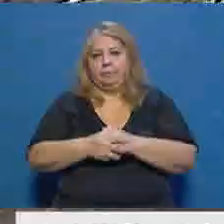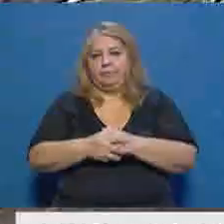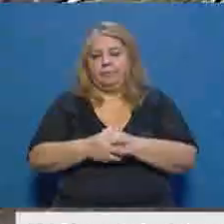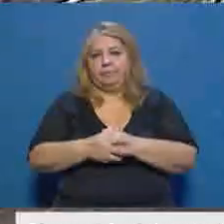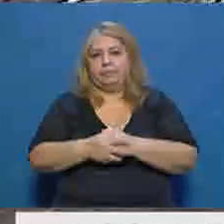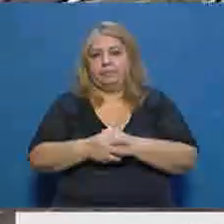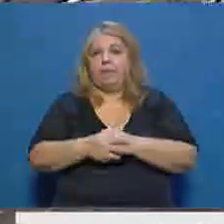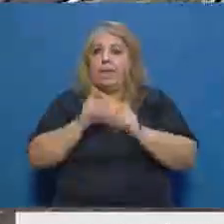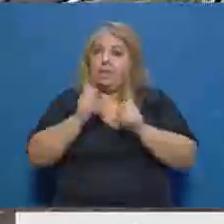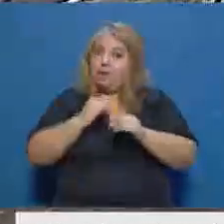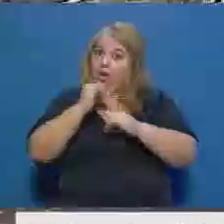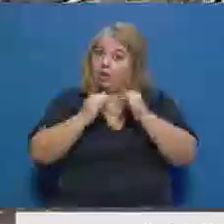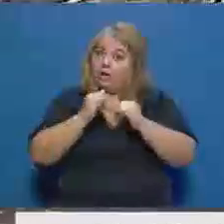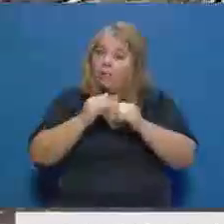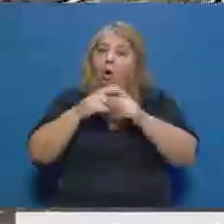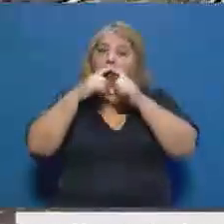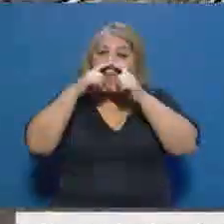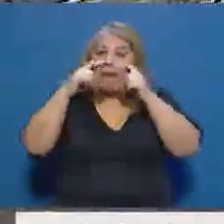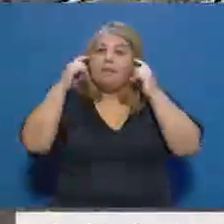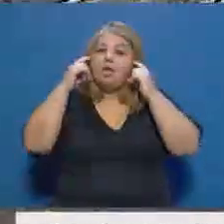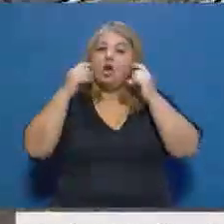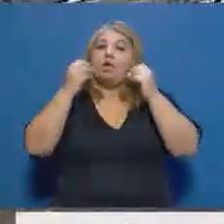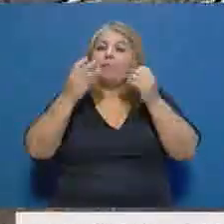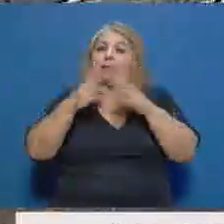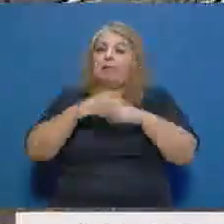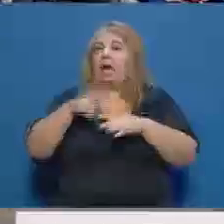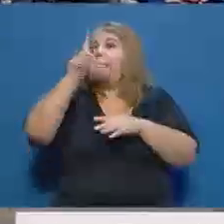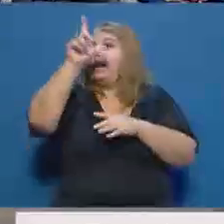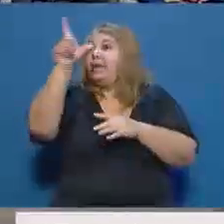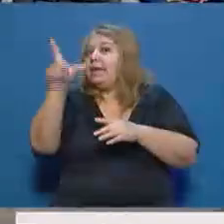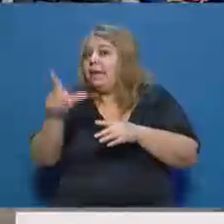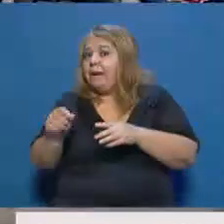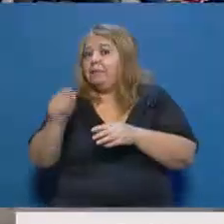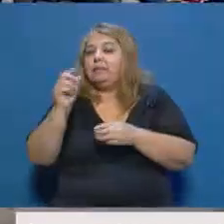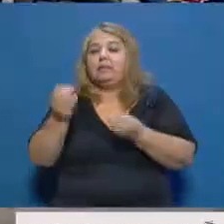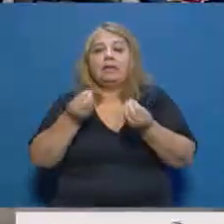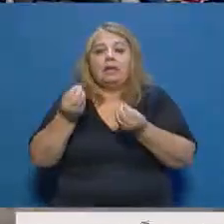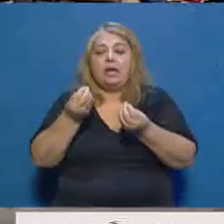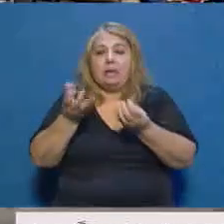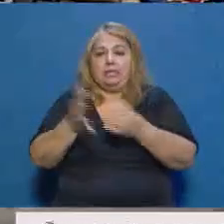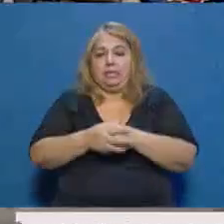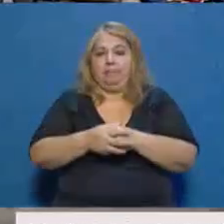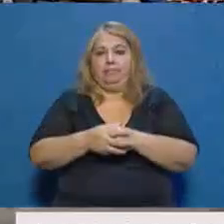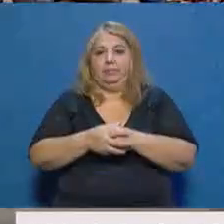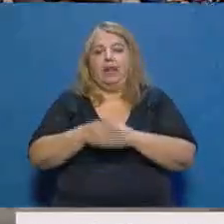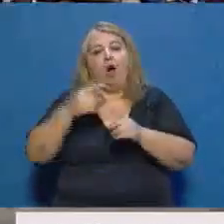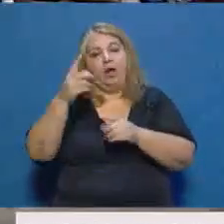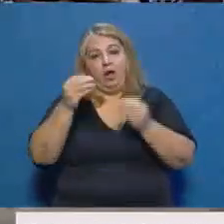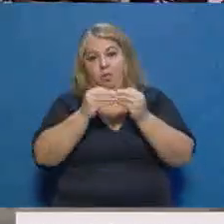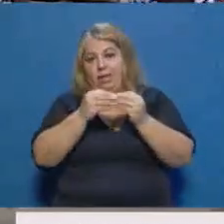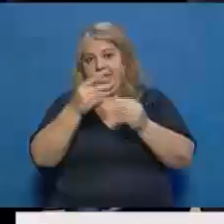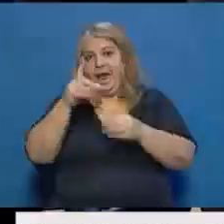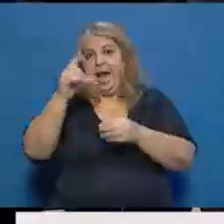Le vamos a contar sobre el uso del barbijo en el país, es una información de último momento que también le vamos a dar ahora con Laura, pero